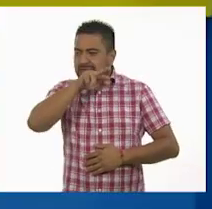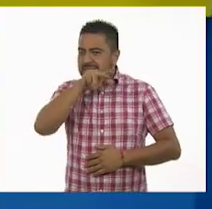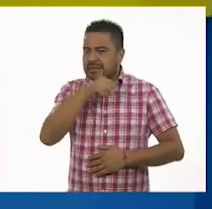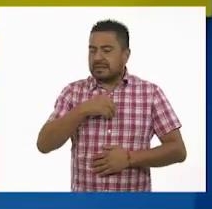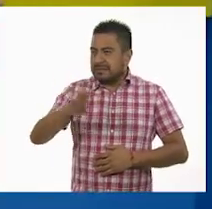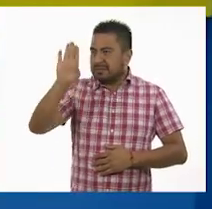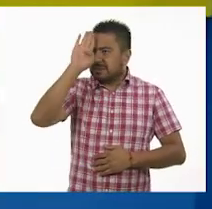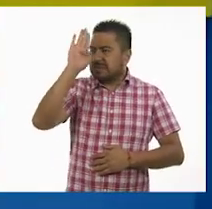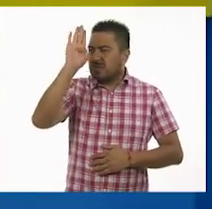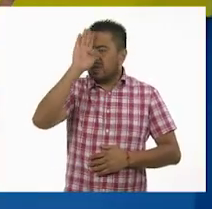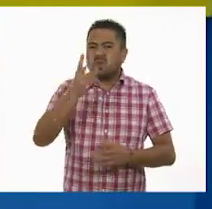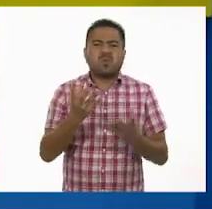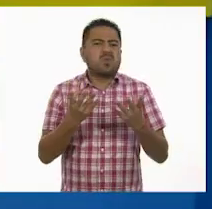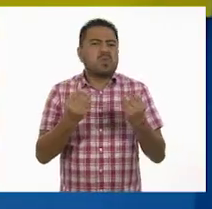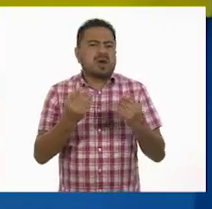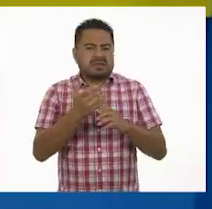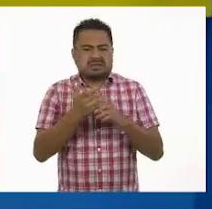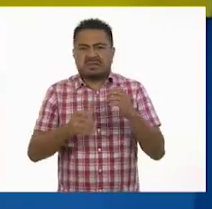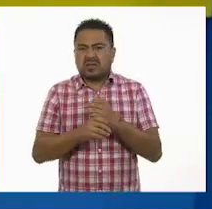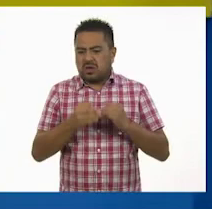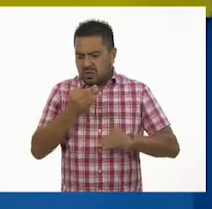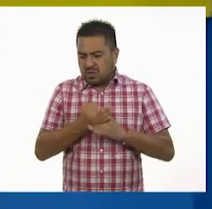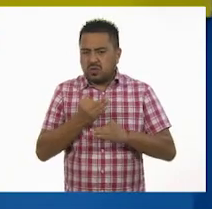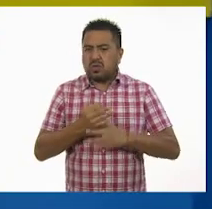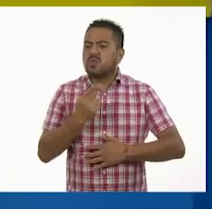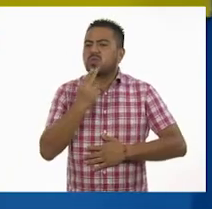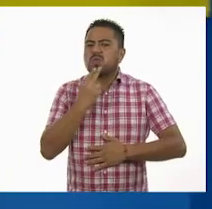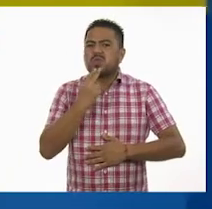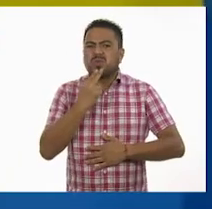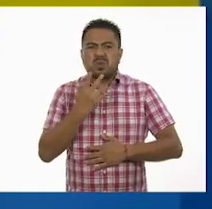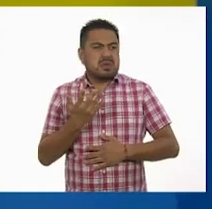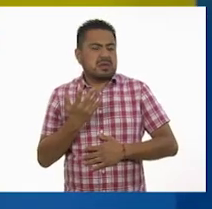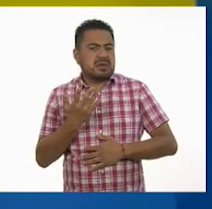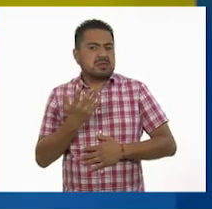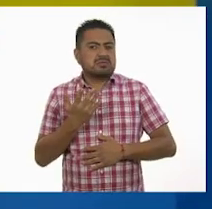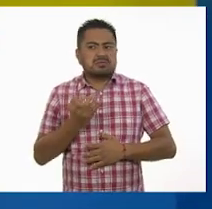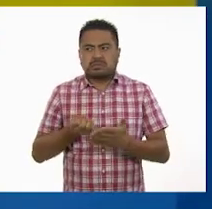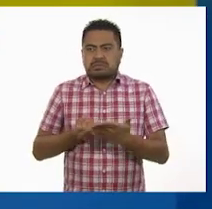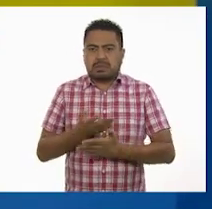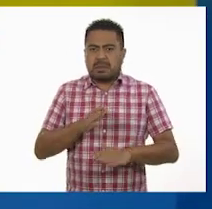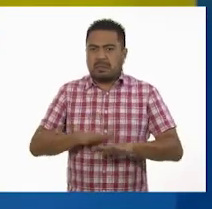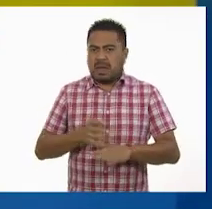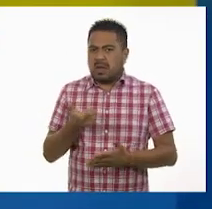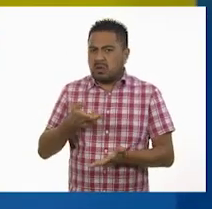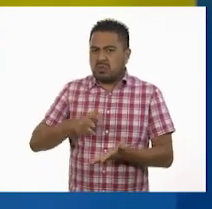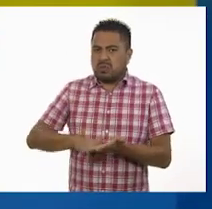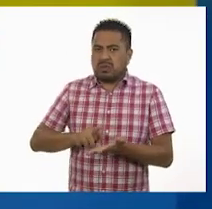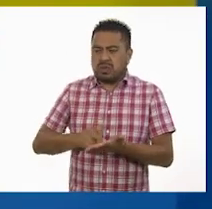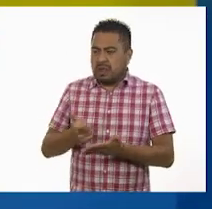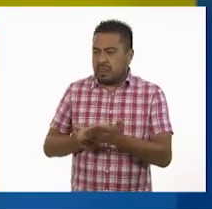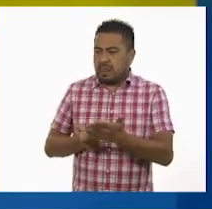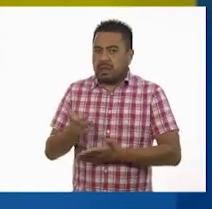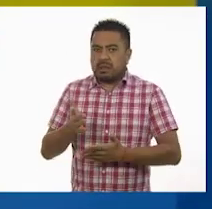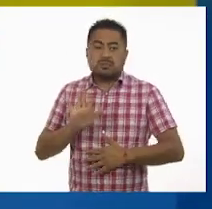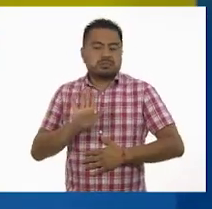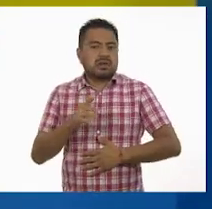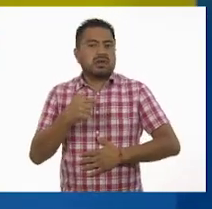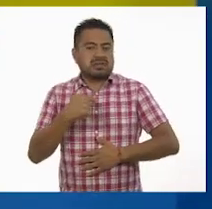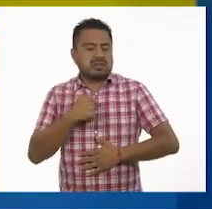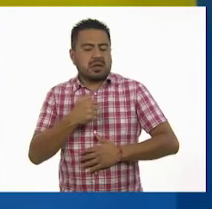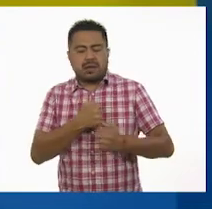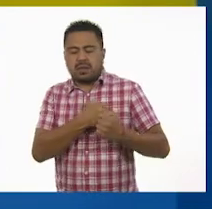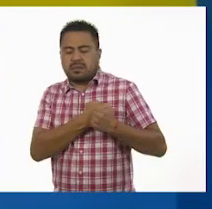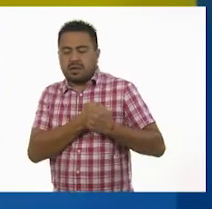pensando, pues, ¿cuántos elementos vamos a utilizar? Nos va a salir muy costoso. Y, pues, es que a mí me